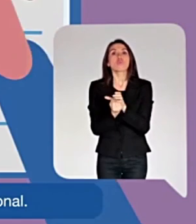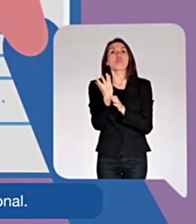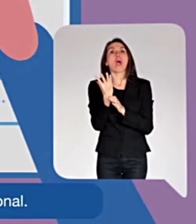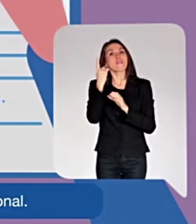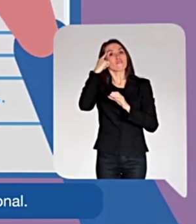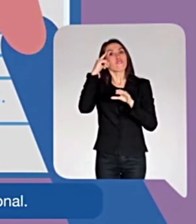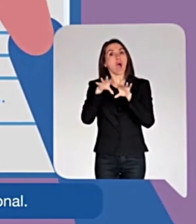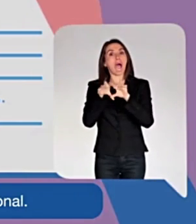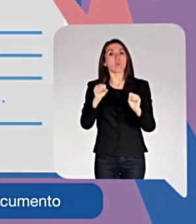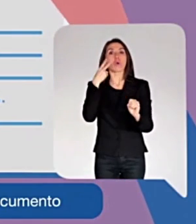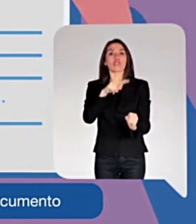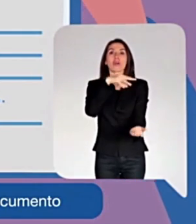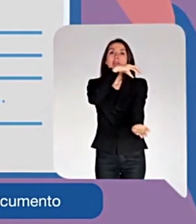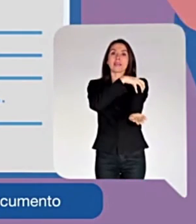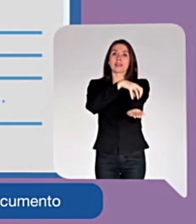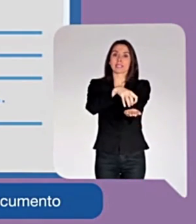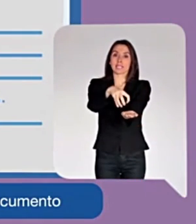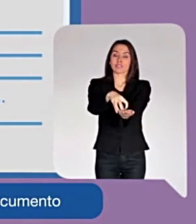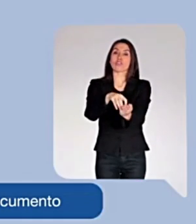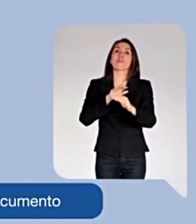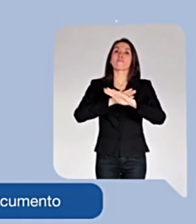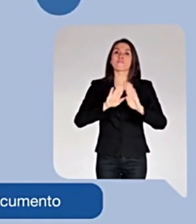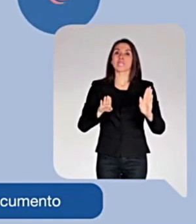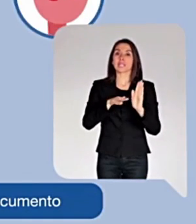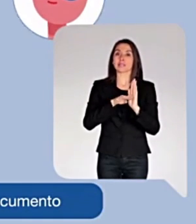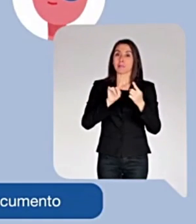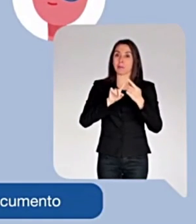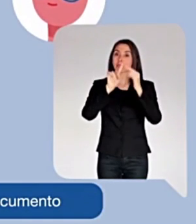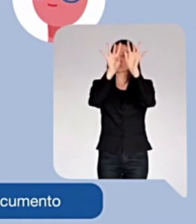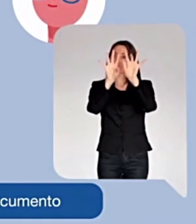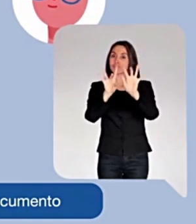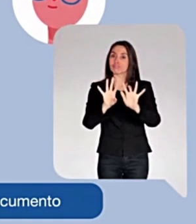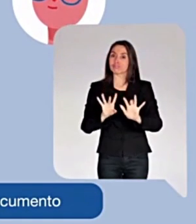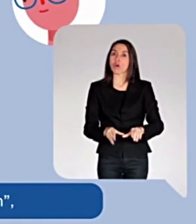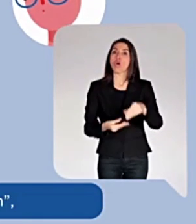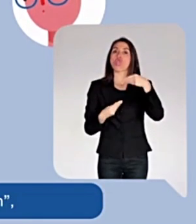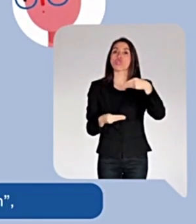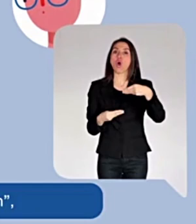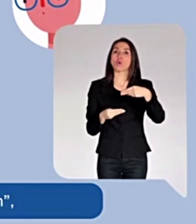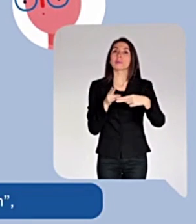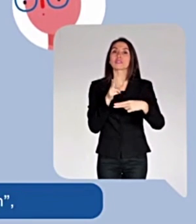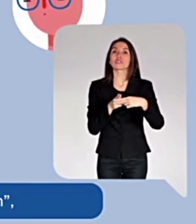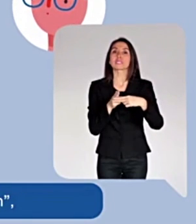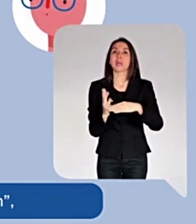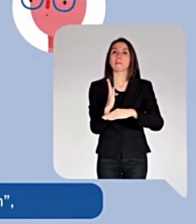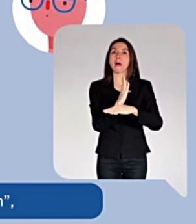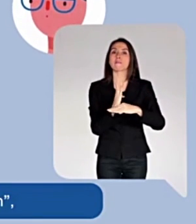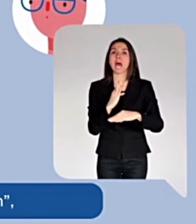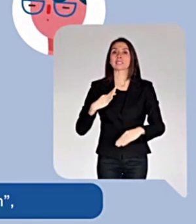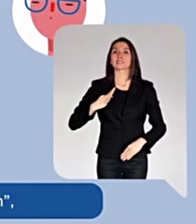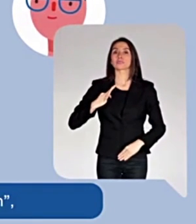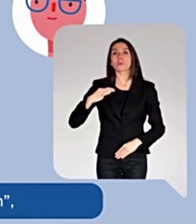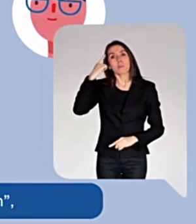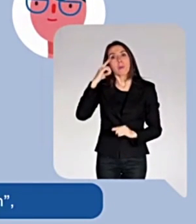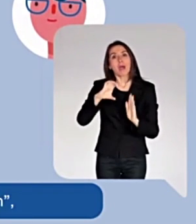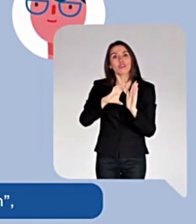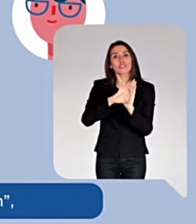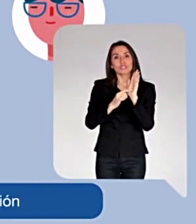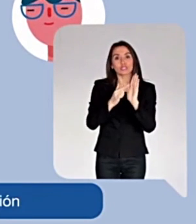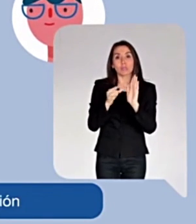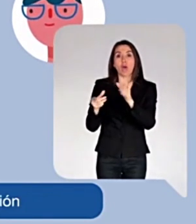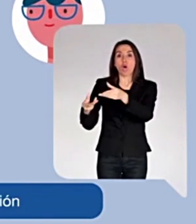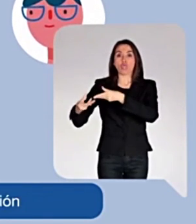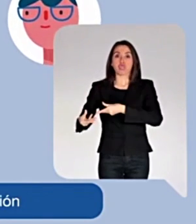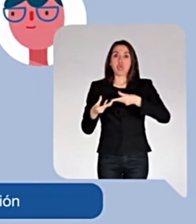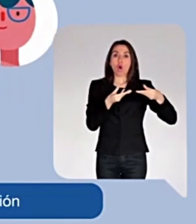ahora de carácter regional. La etapa participativa concluirá con la elaboración de un documento denominado Base Ciudadanas para la Constitución.